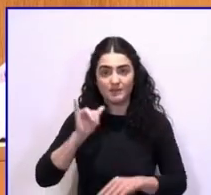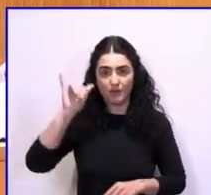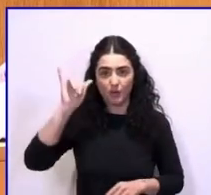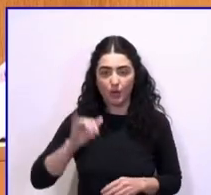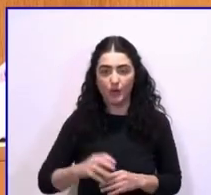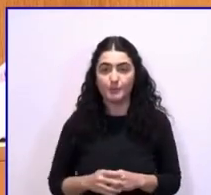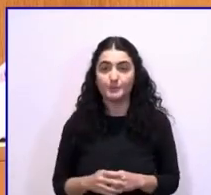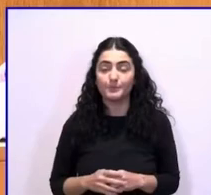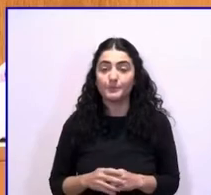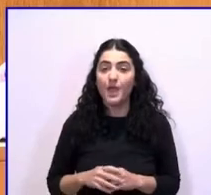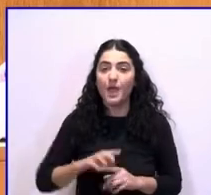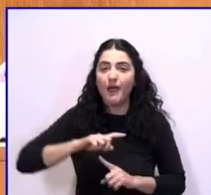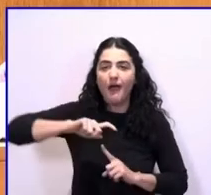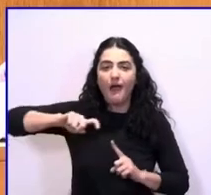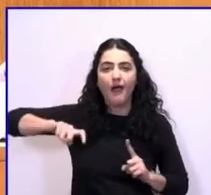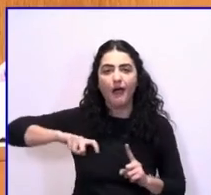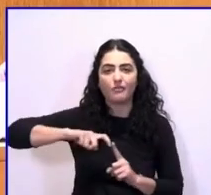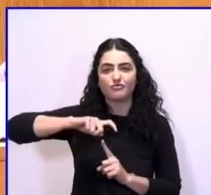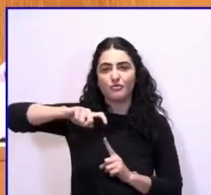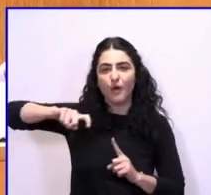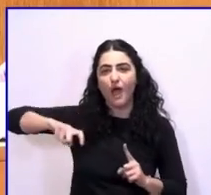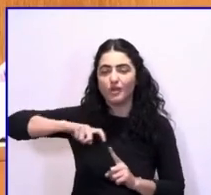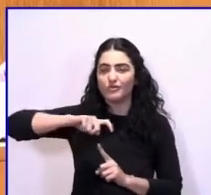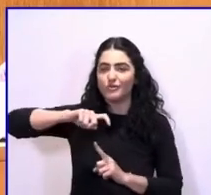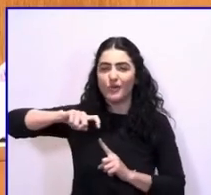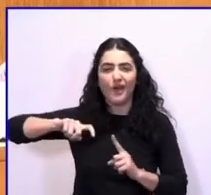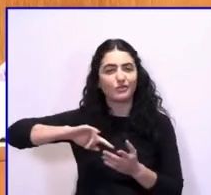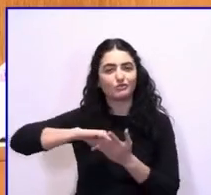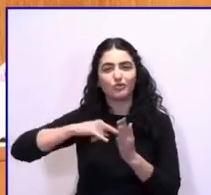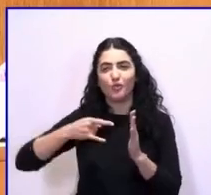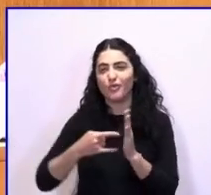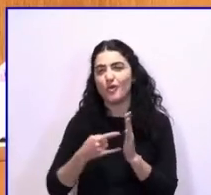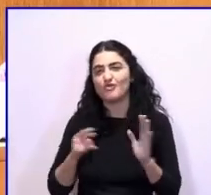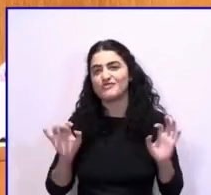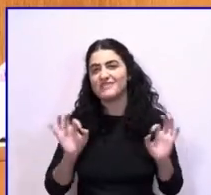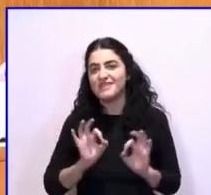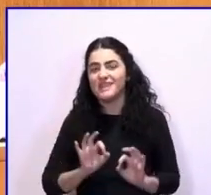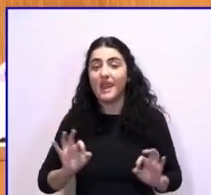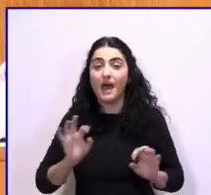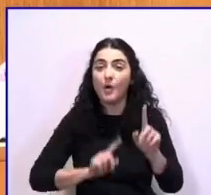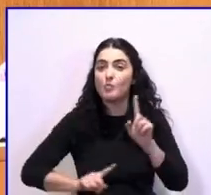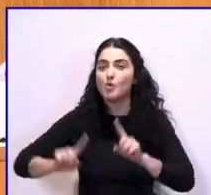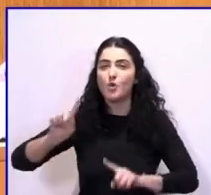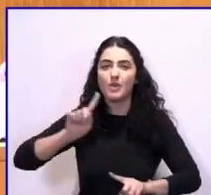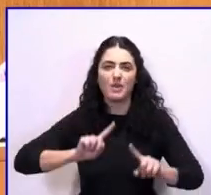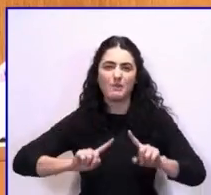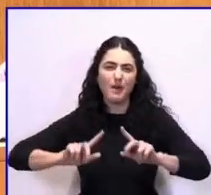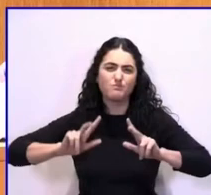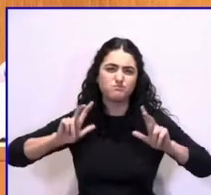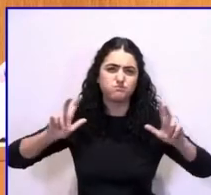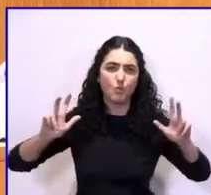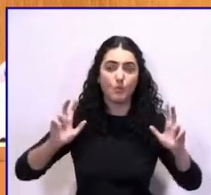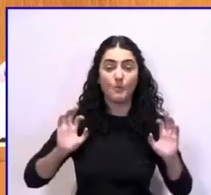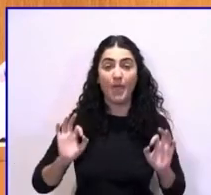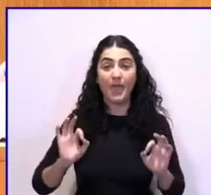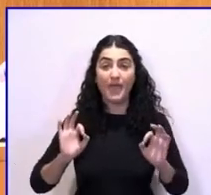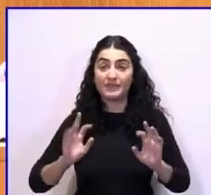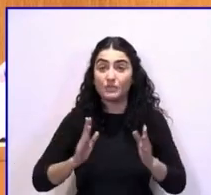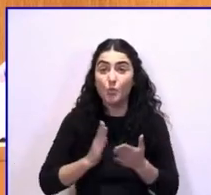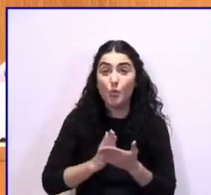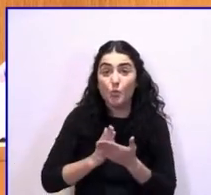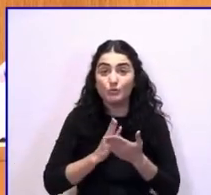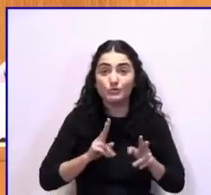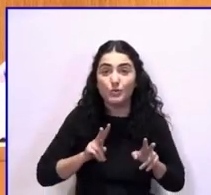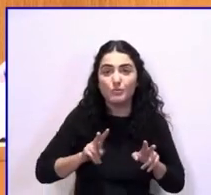Año tras año y no se soluciona, hay un problema gravísimo al inicio de los cursos